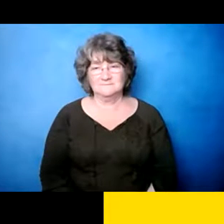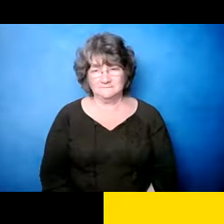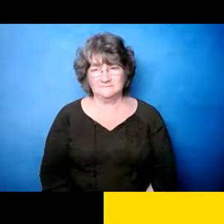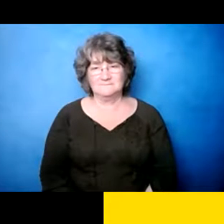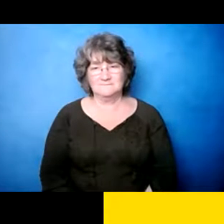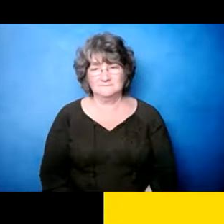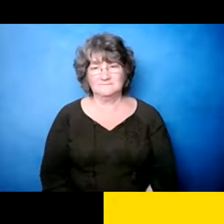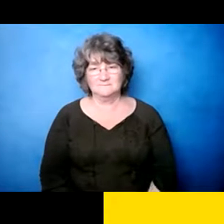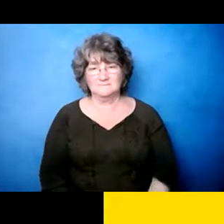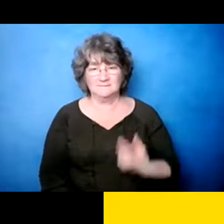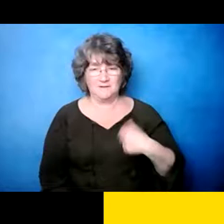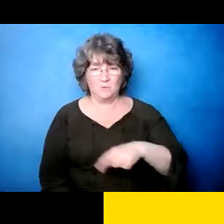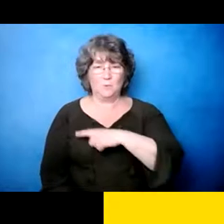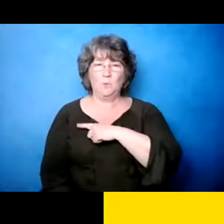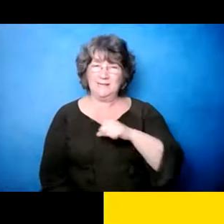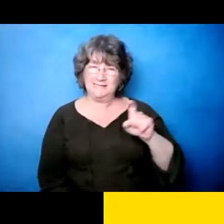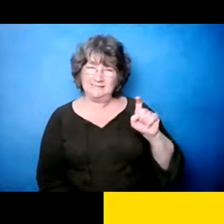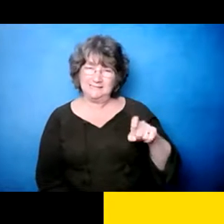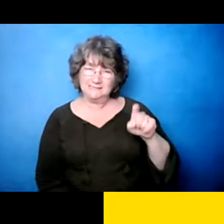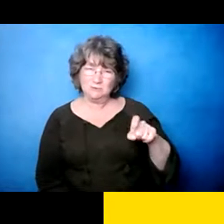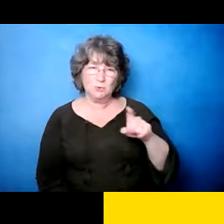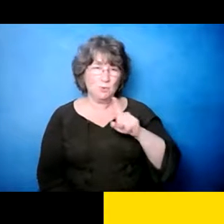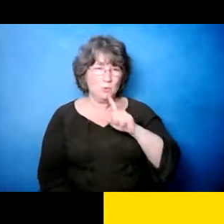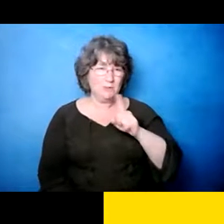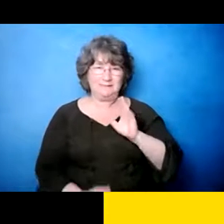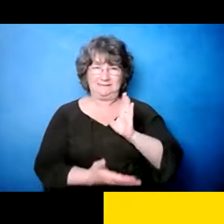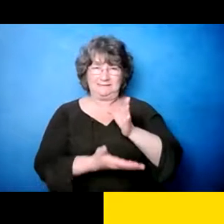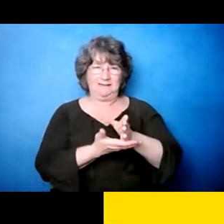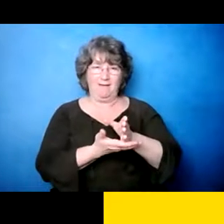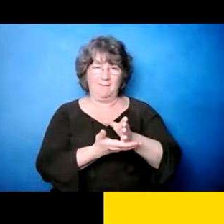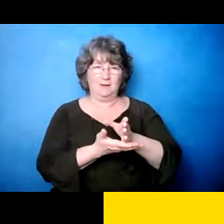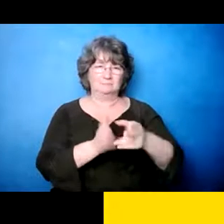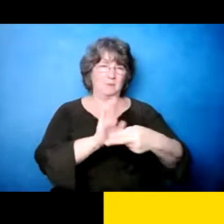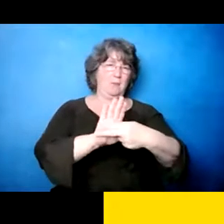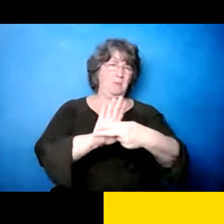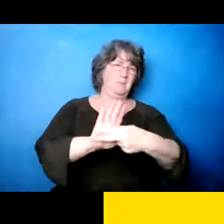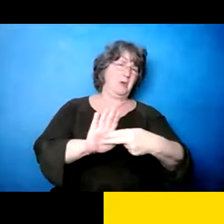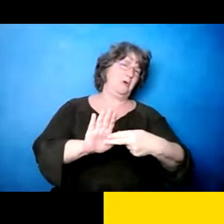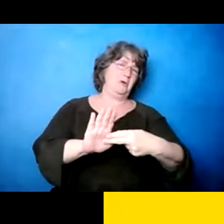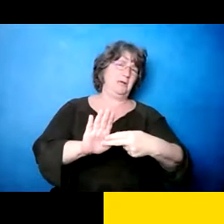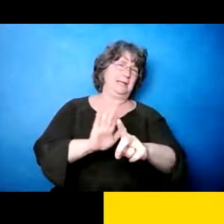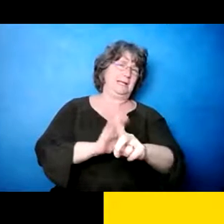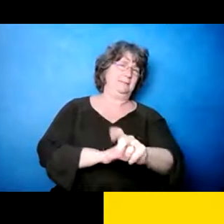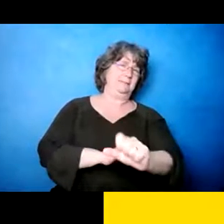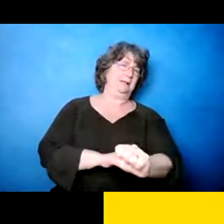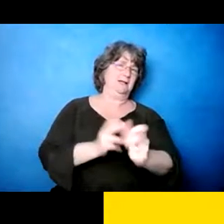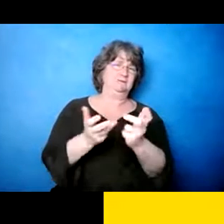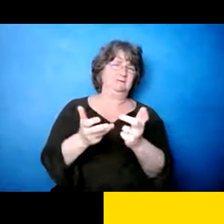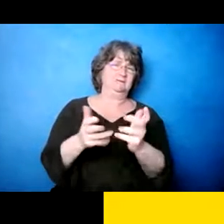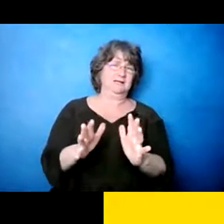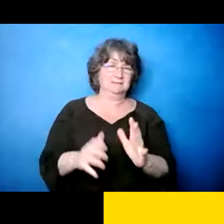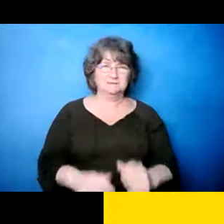Nosotros tenemos que de ponerle etiquetas a la gente.